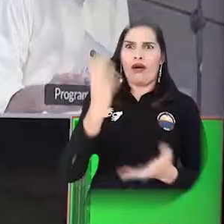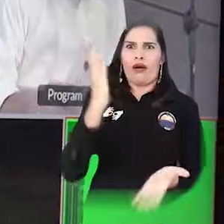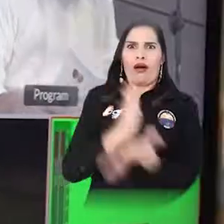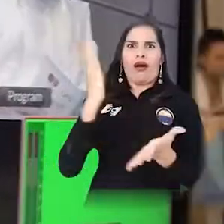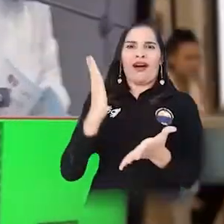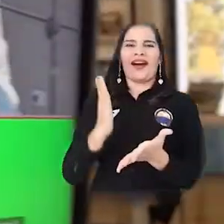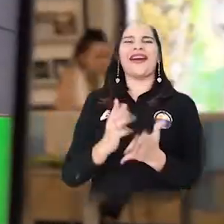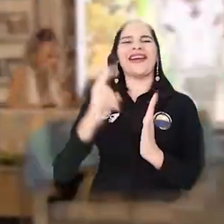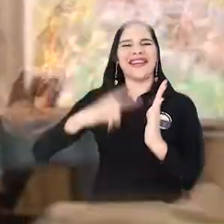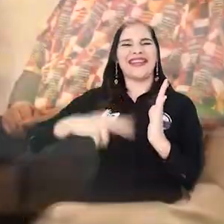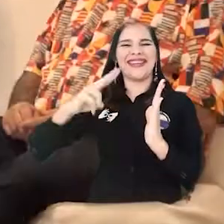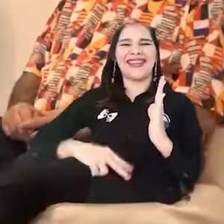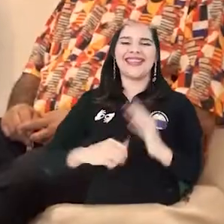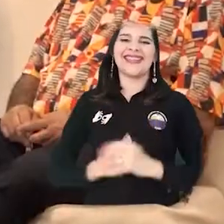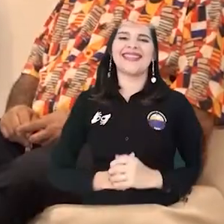dos.